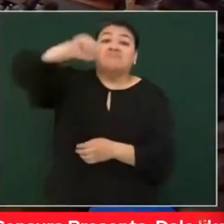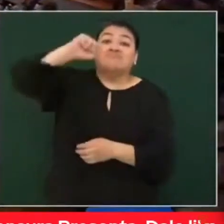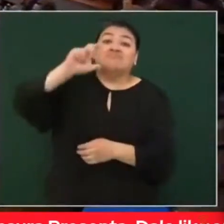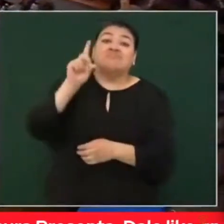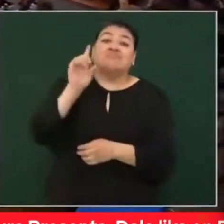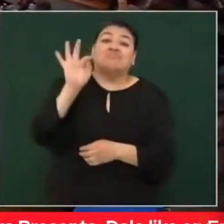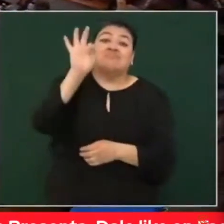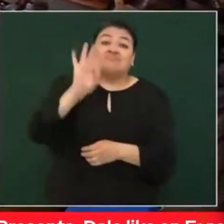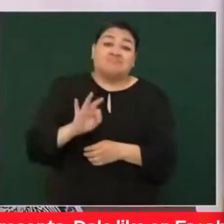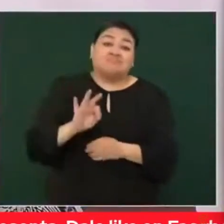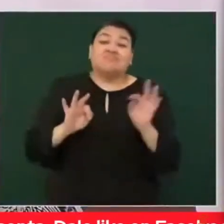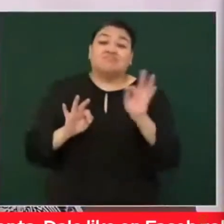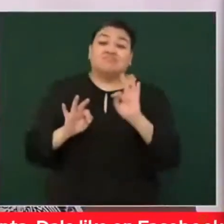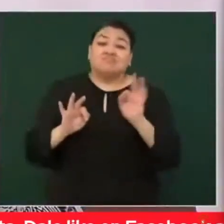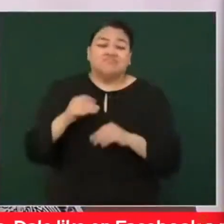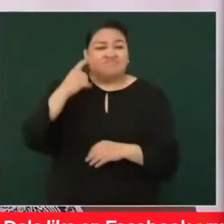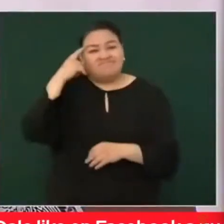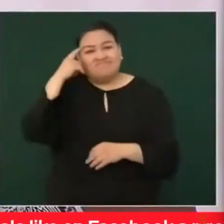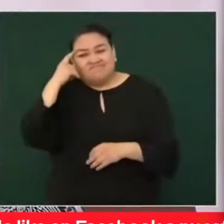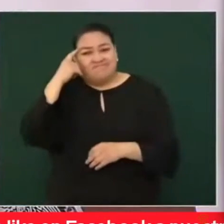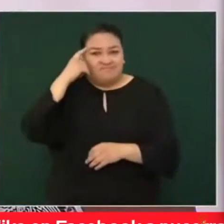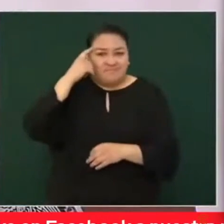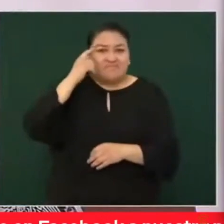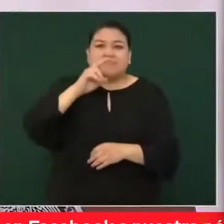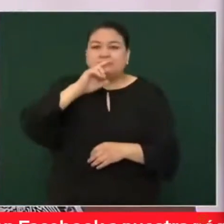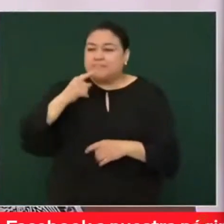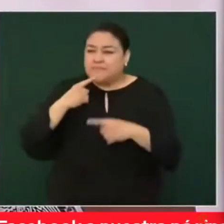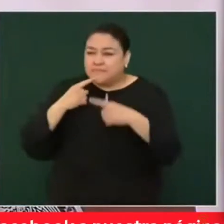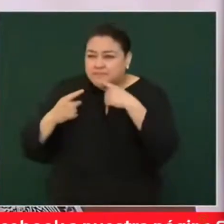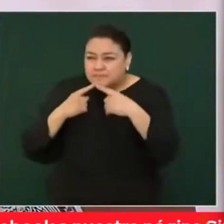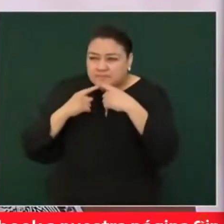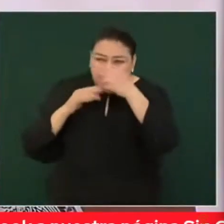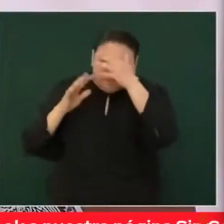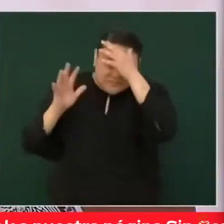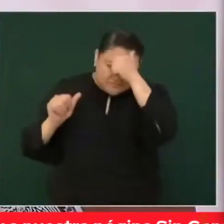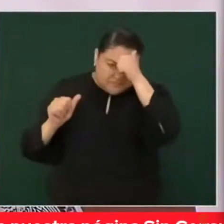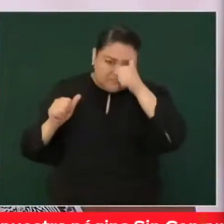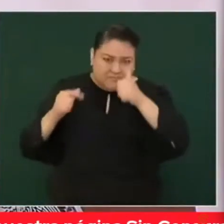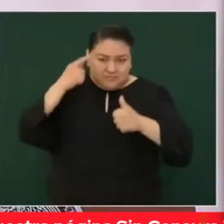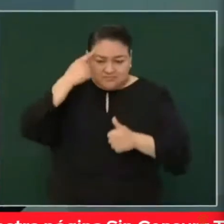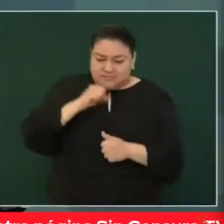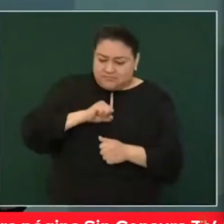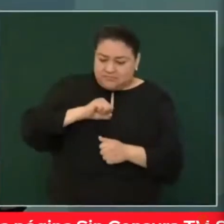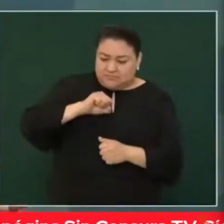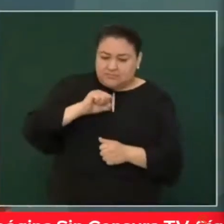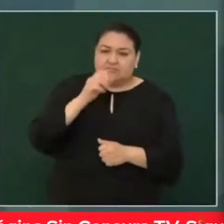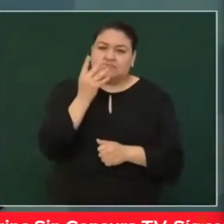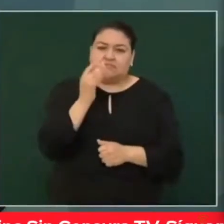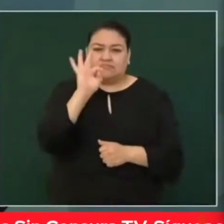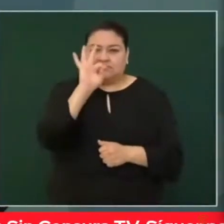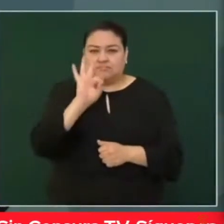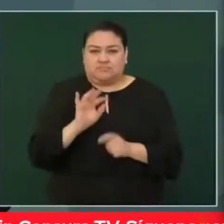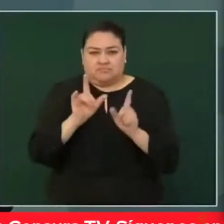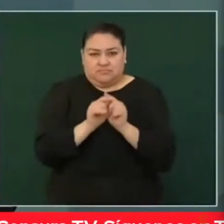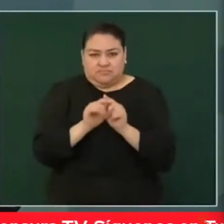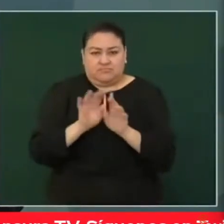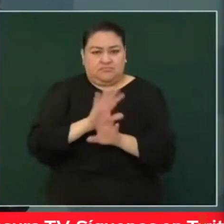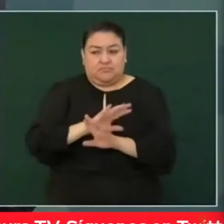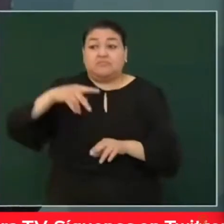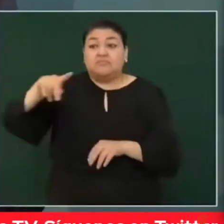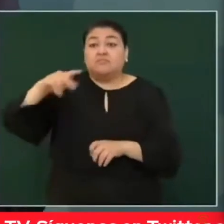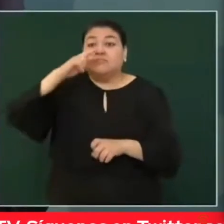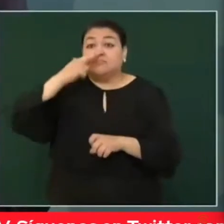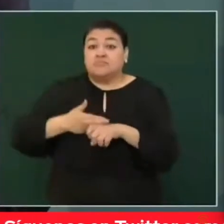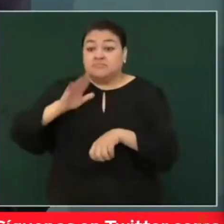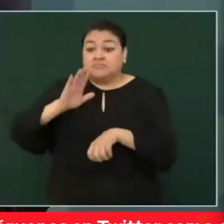30%. Lo que se logró es que se pudiera llegar a un acuerdo donde no tiene un aumento de más del 4% y tiene un compromiso